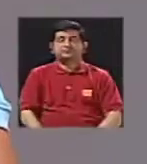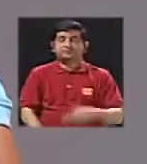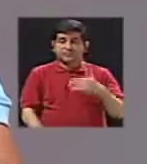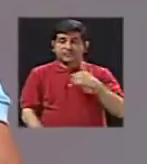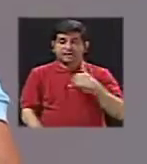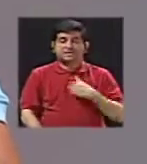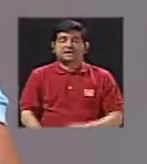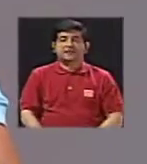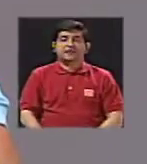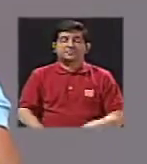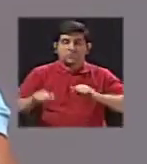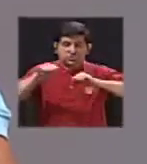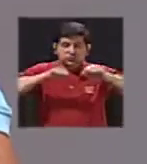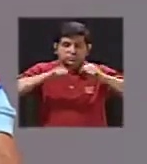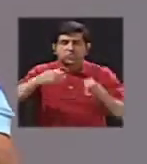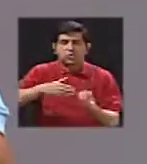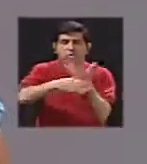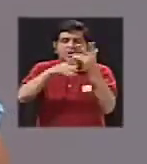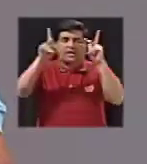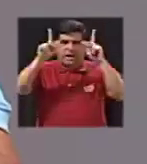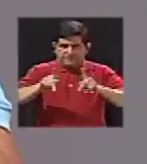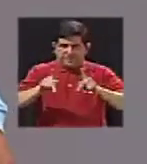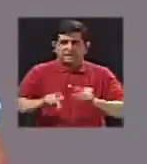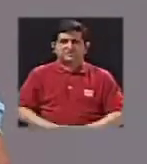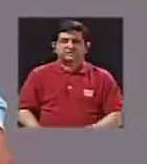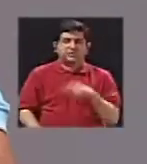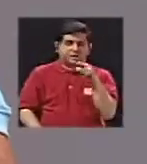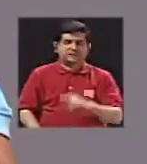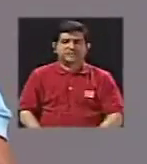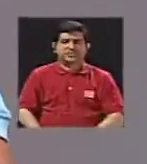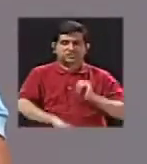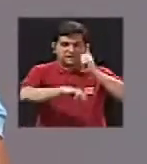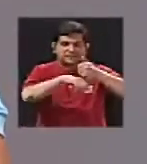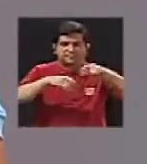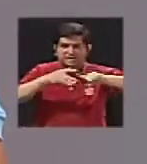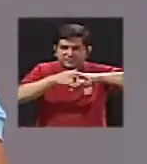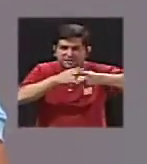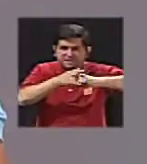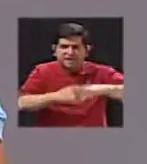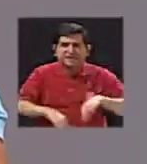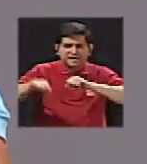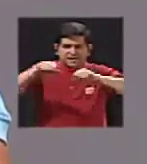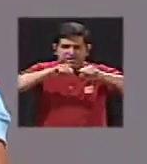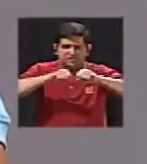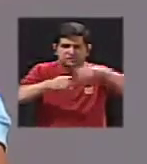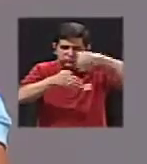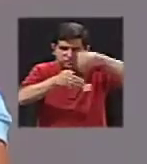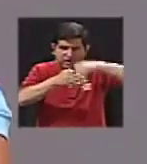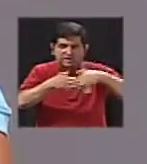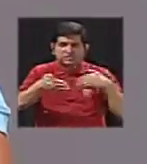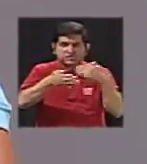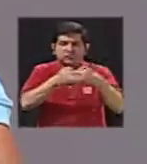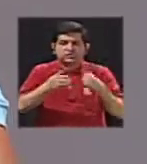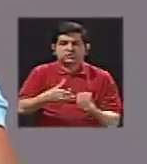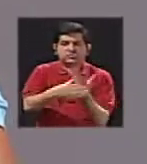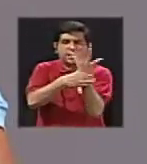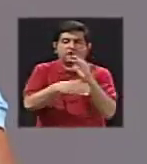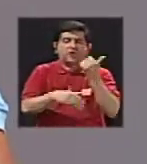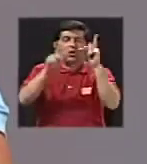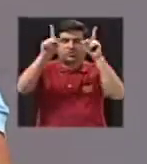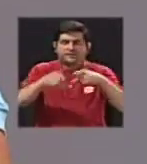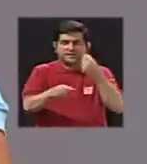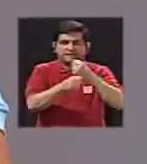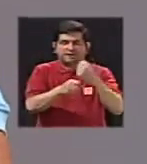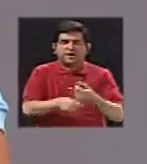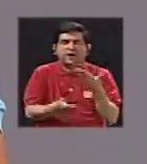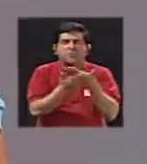tres sismología volcánica que son personas que ponen los sismógrafos un poco cerca al volcán y otro grupo de personas que trabajamos